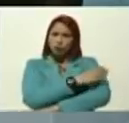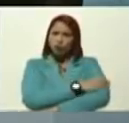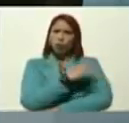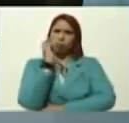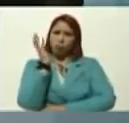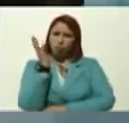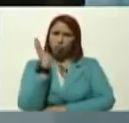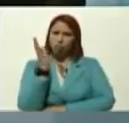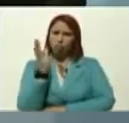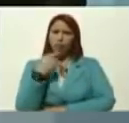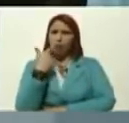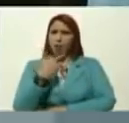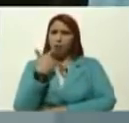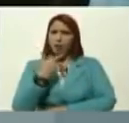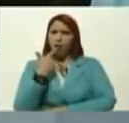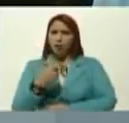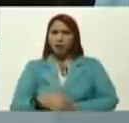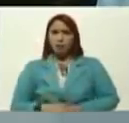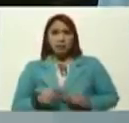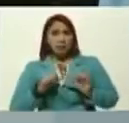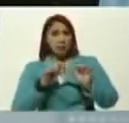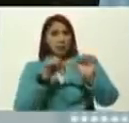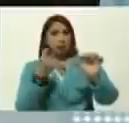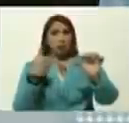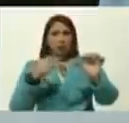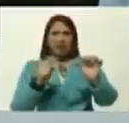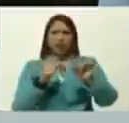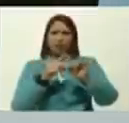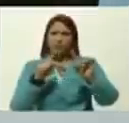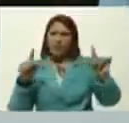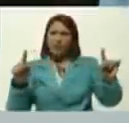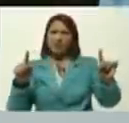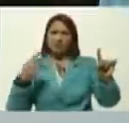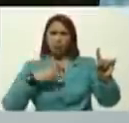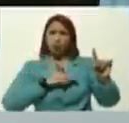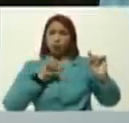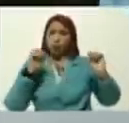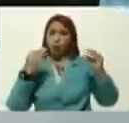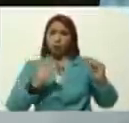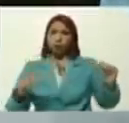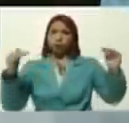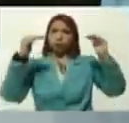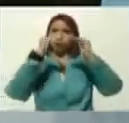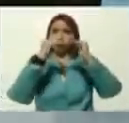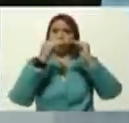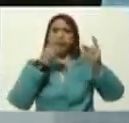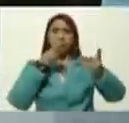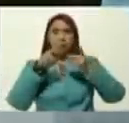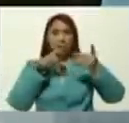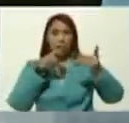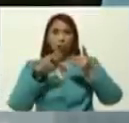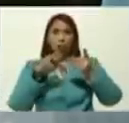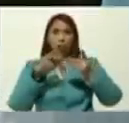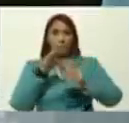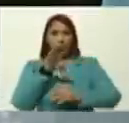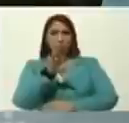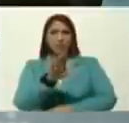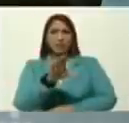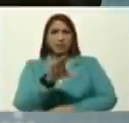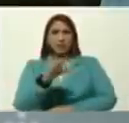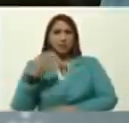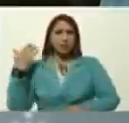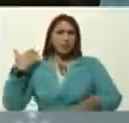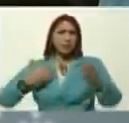parlamentaria, bueno, seguiremos teniendo diferencias, pero hemos logrado, un nivel de diálogo, por el país, desde hace